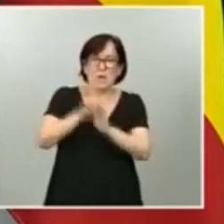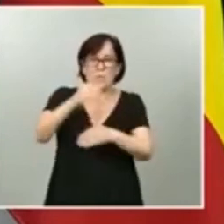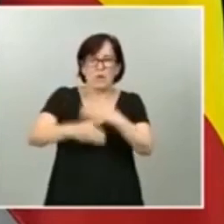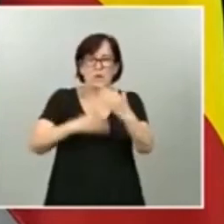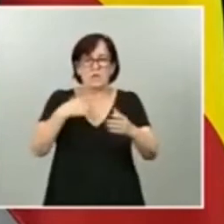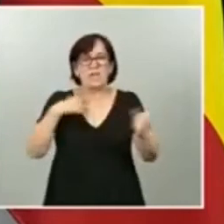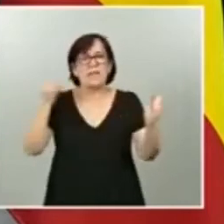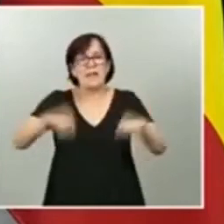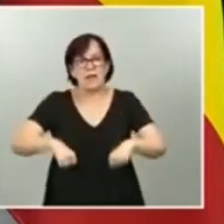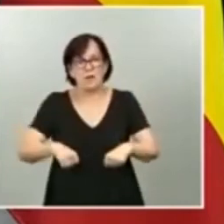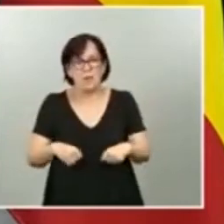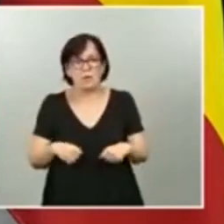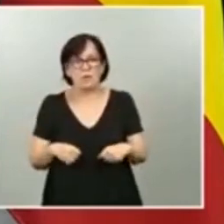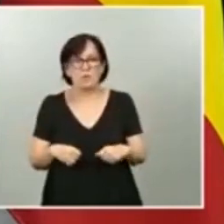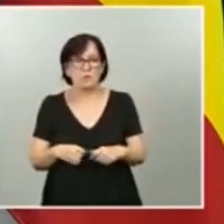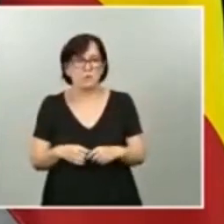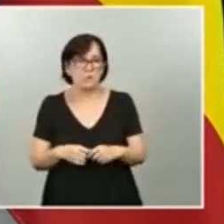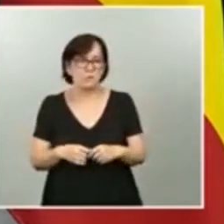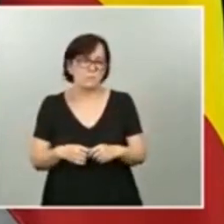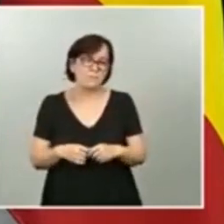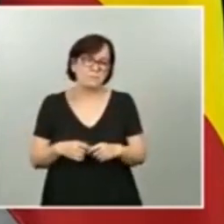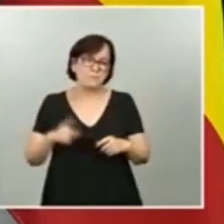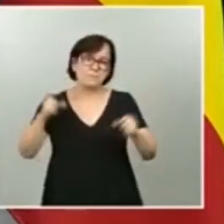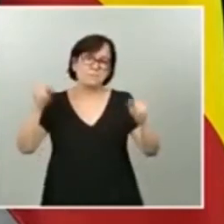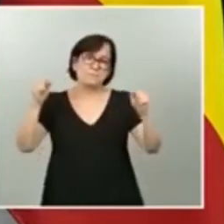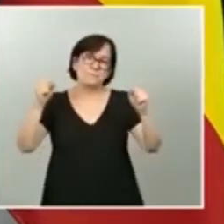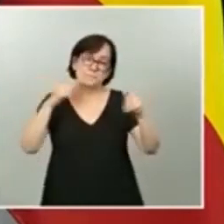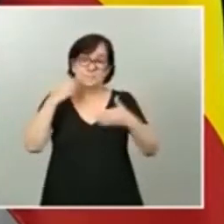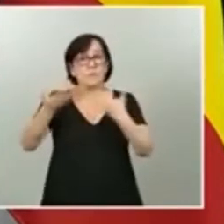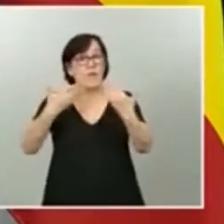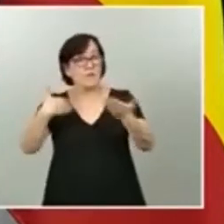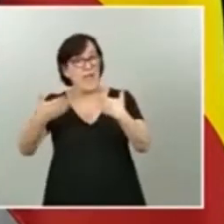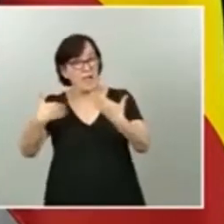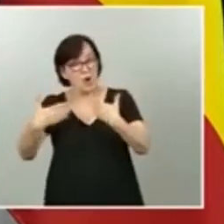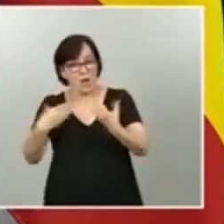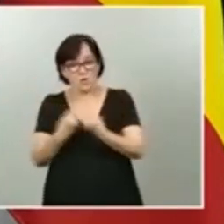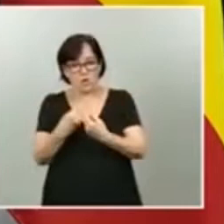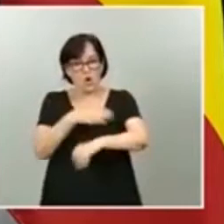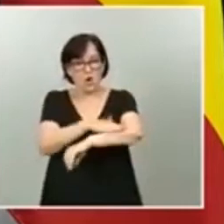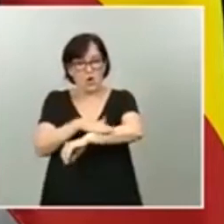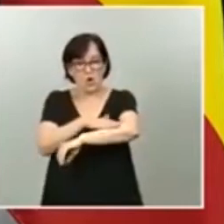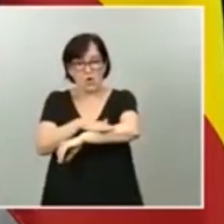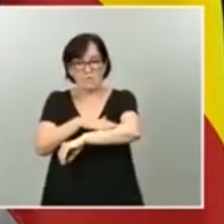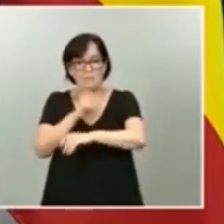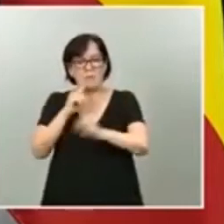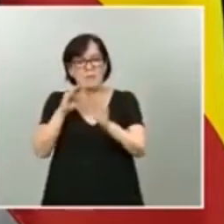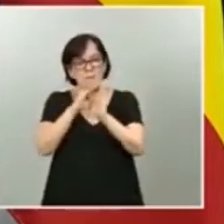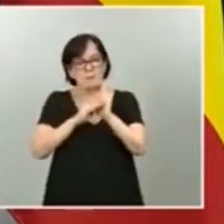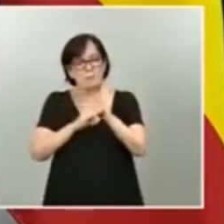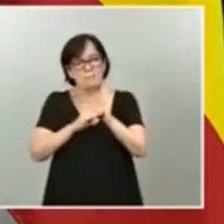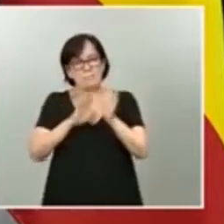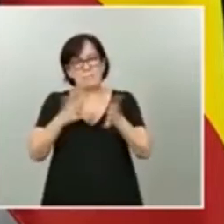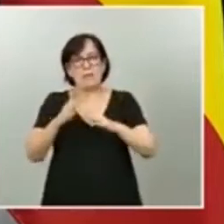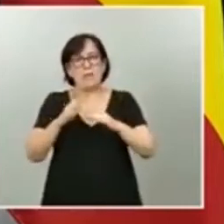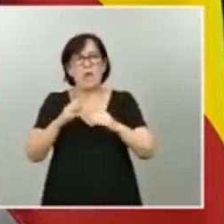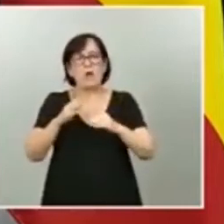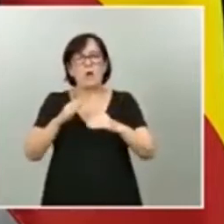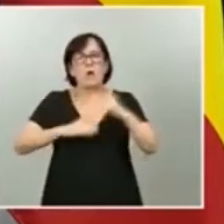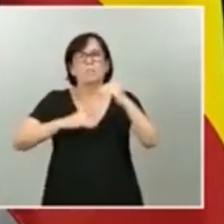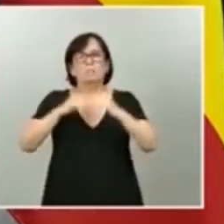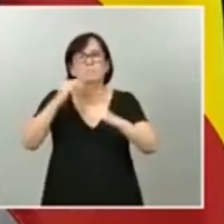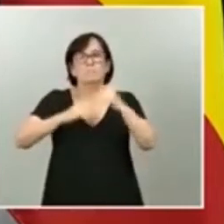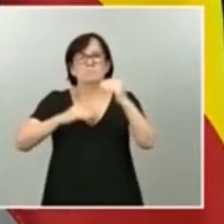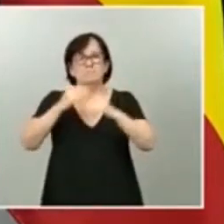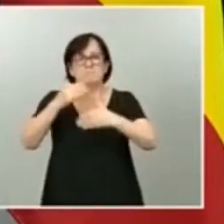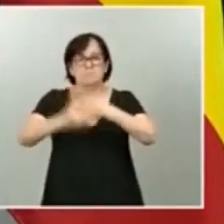acordar, en dialogar con este Gobierno, una serie de medidas para un proceso de reconstrucción muy importante en el que nos